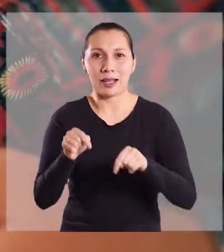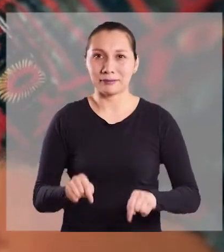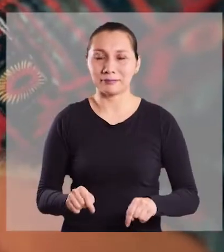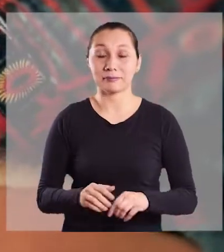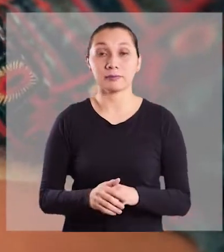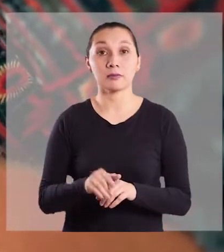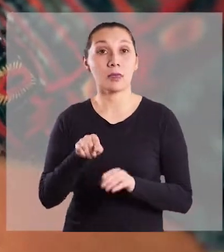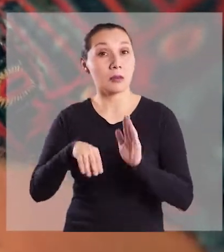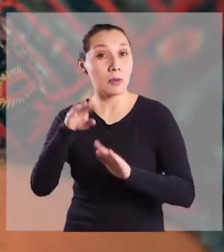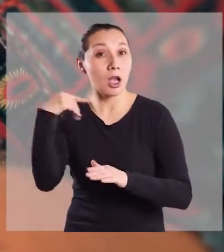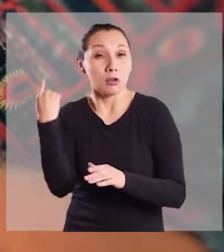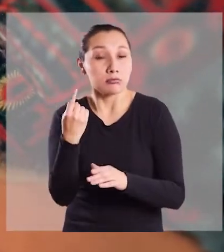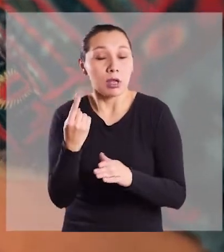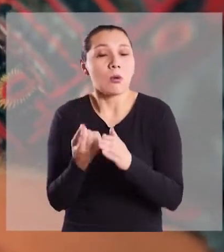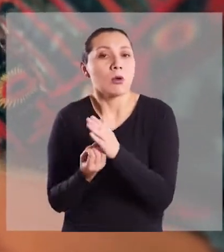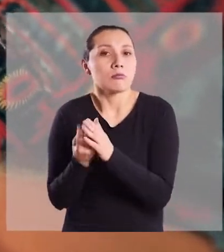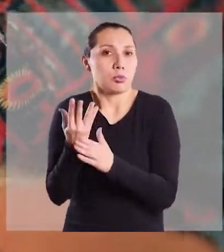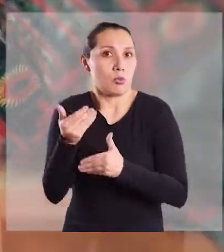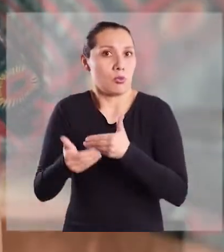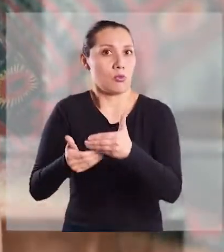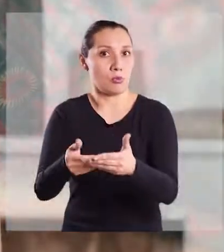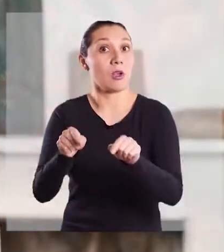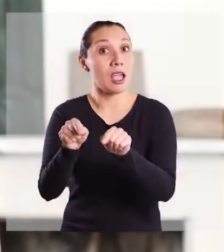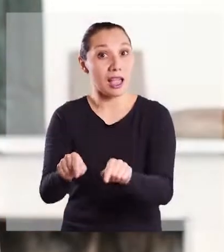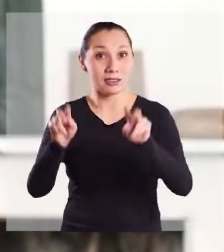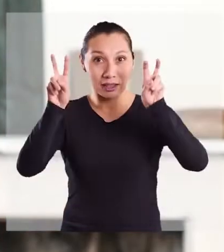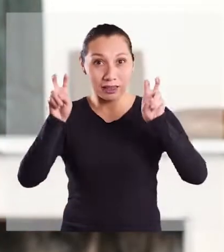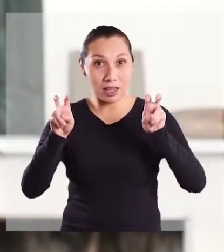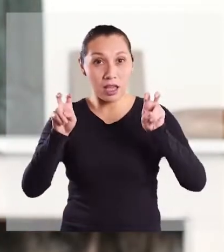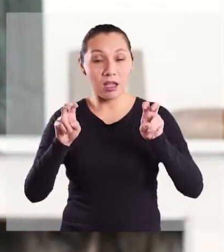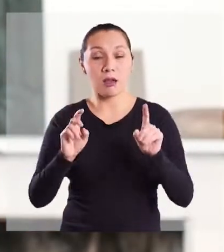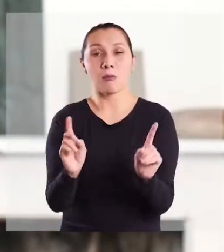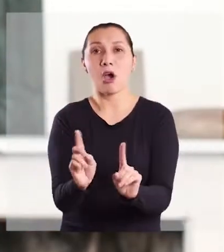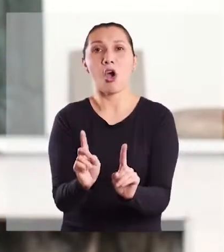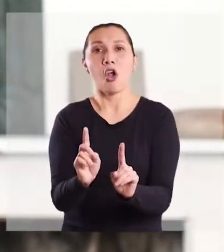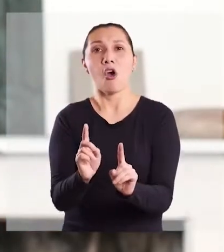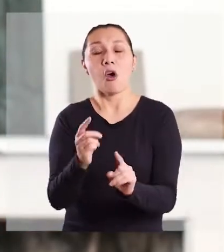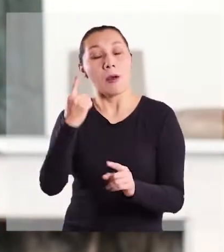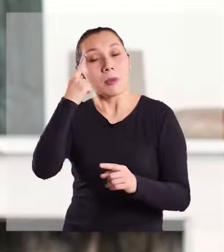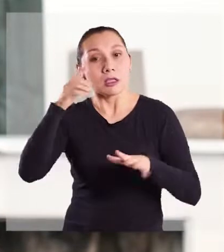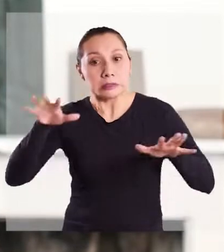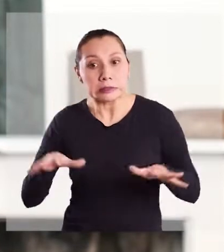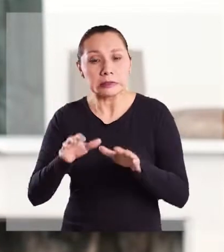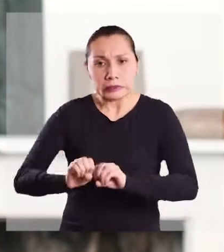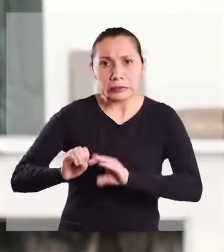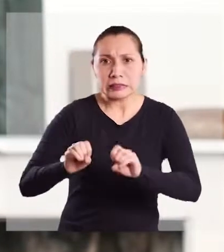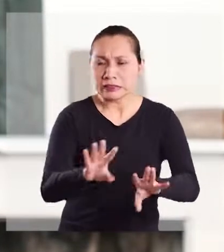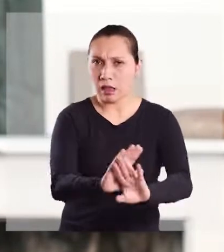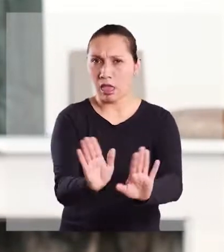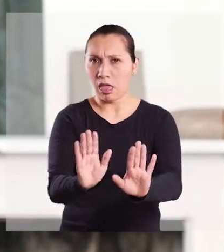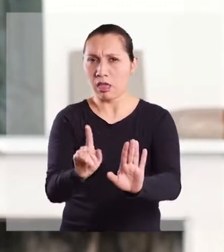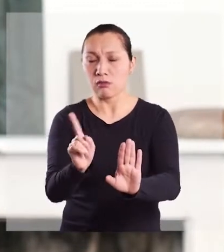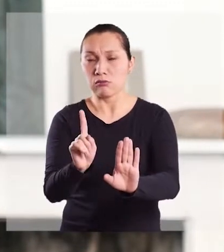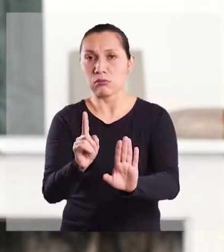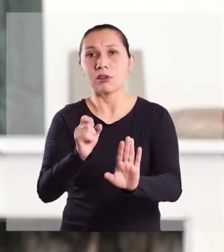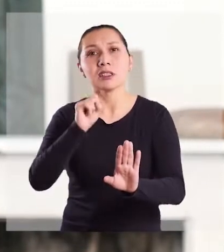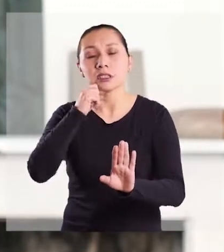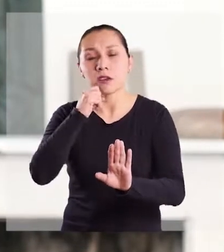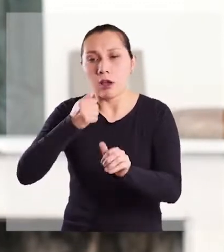vista artista. Claudio en pantalla. Y sobre todo contemporáneo. Entonces, en ese aspecto, no con el afán de enseñar nada,